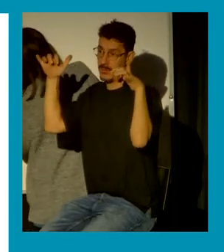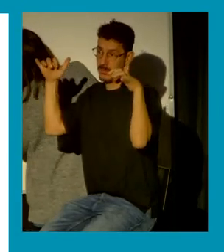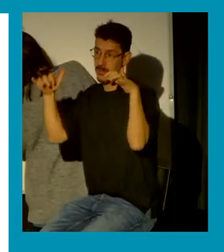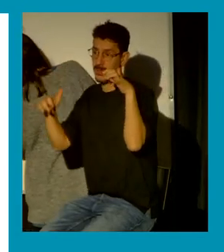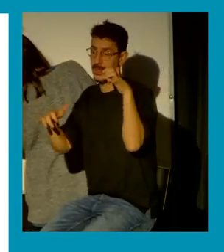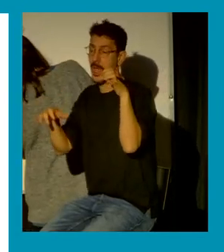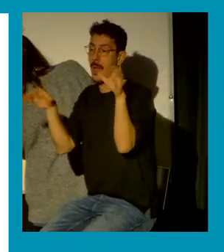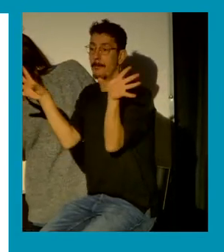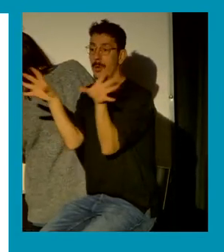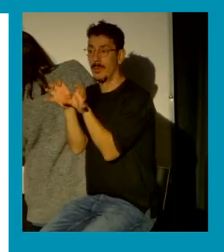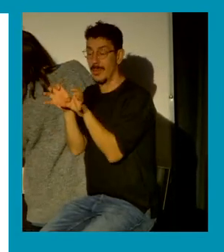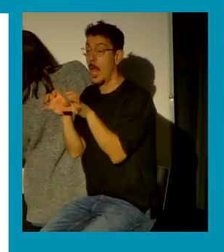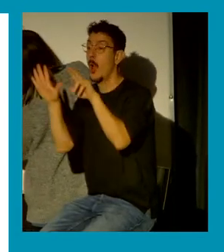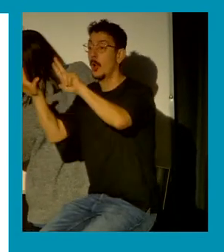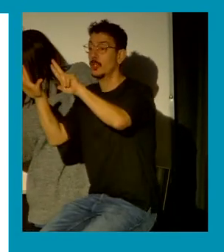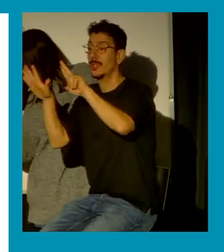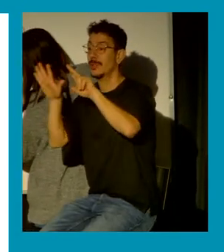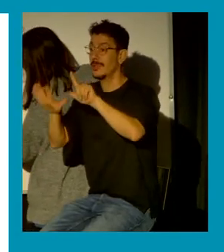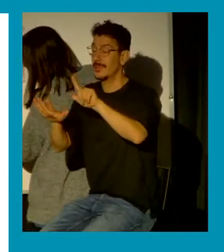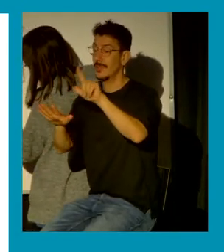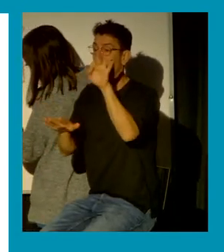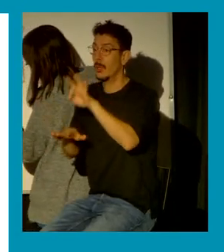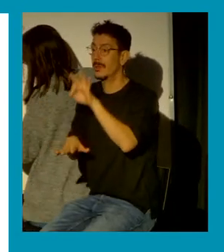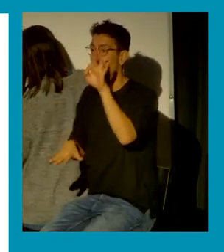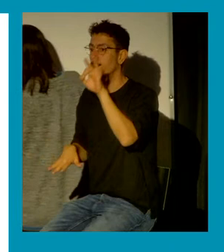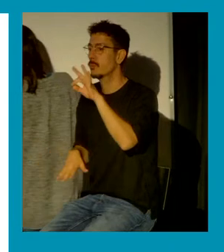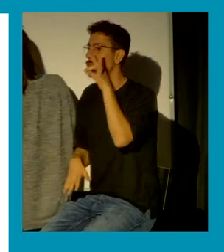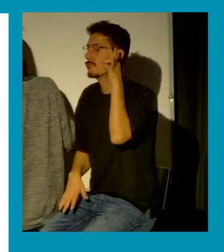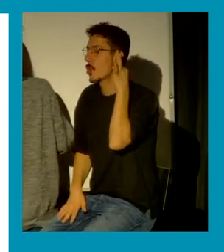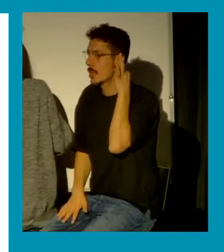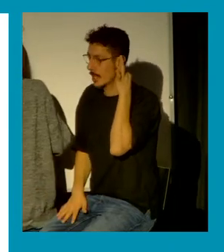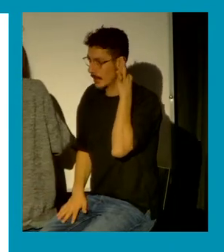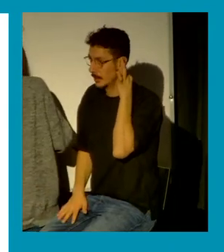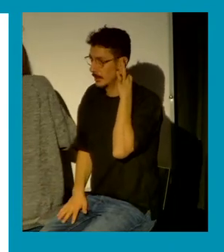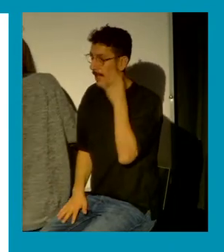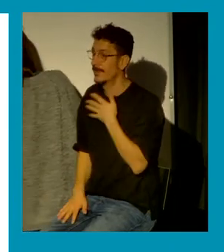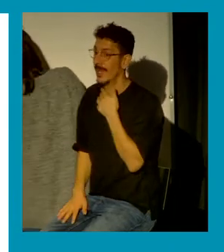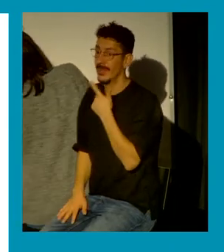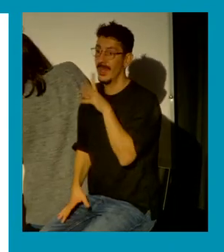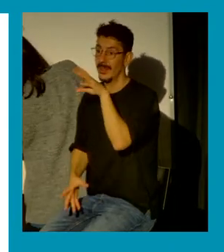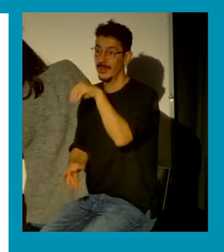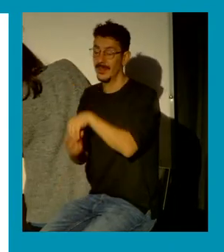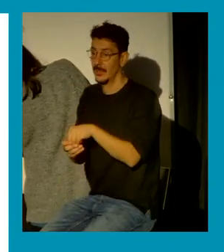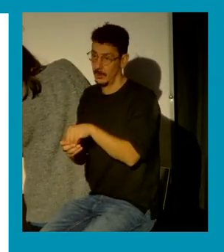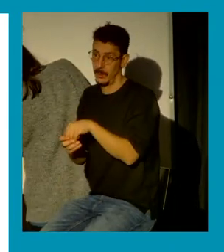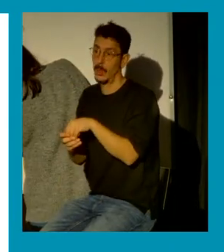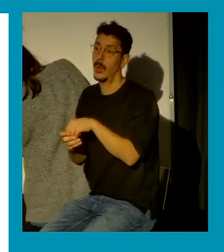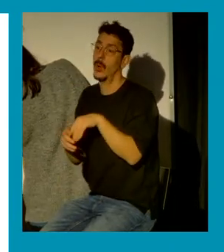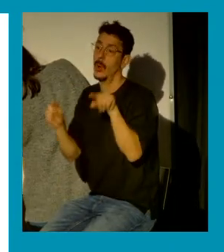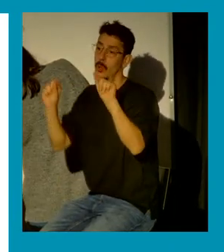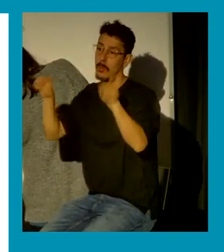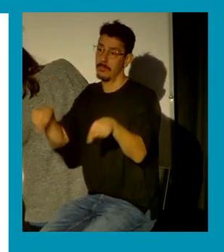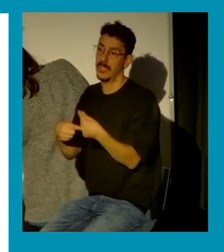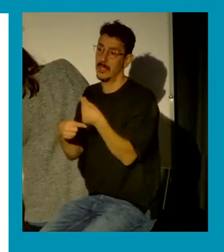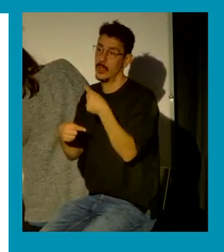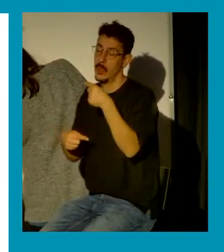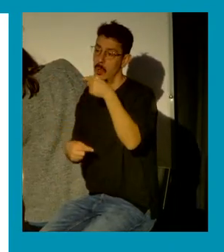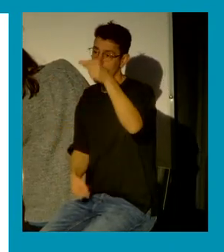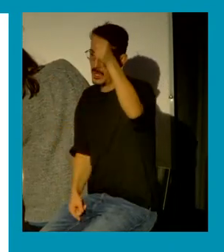,27% son mujeres que según la definición del convenio de Estambul estaría dentro de las violencias que mayoritariamente sufren las mujeres